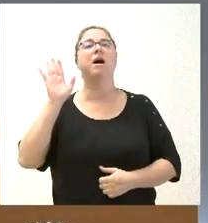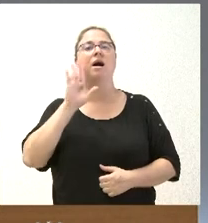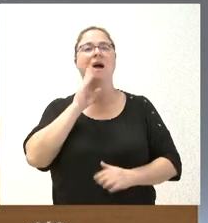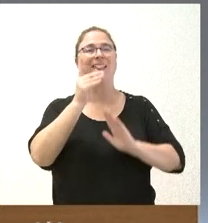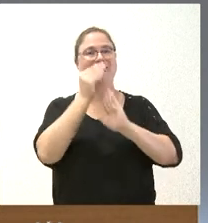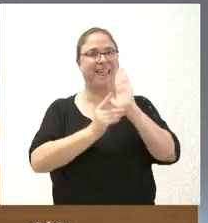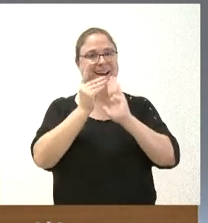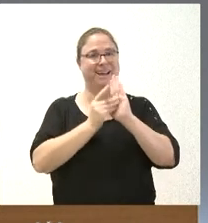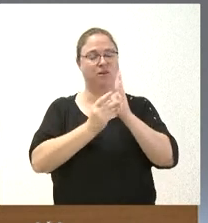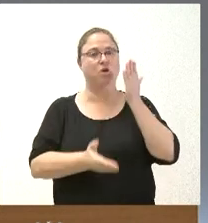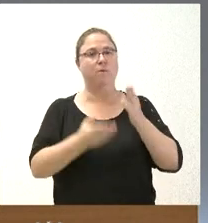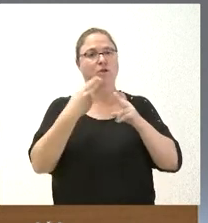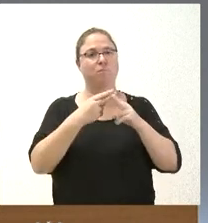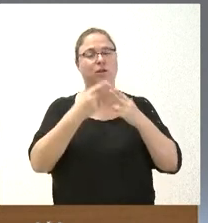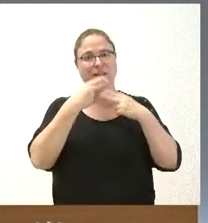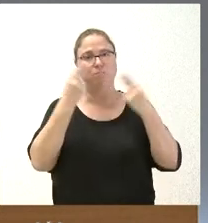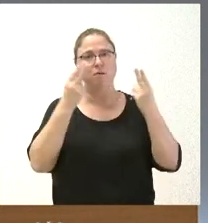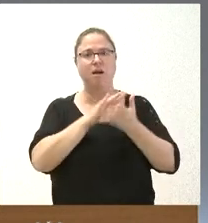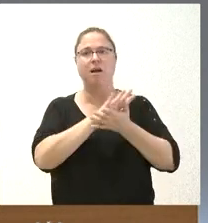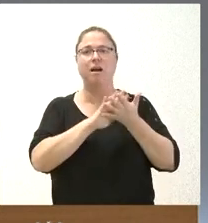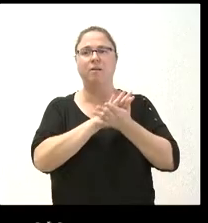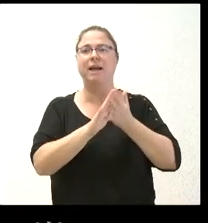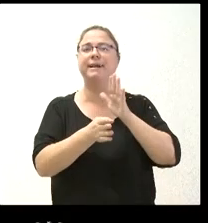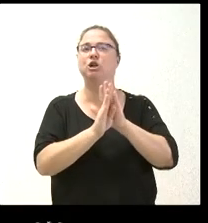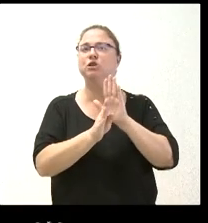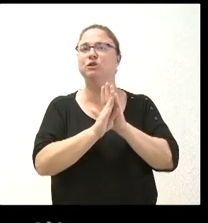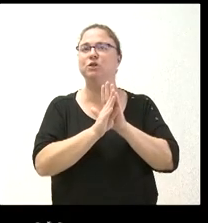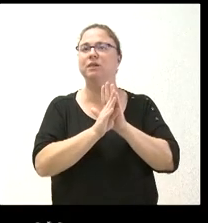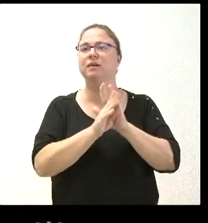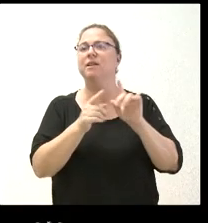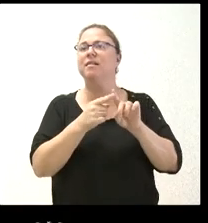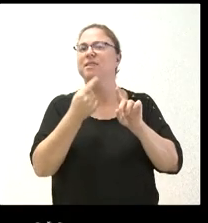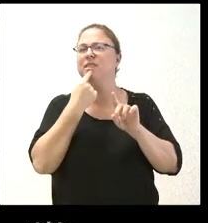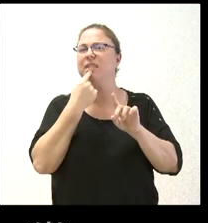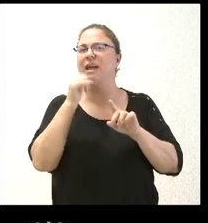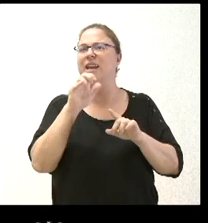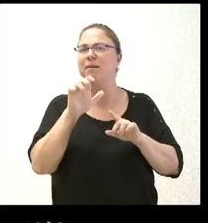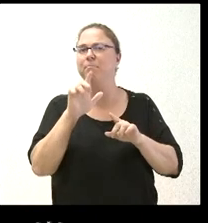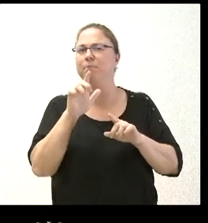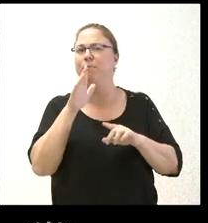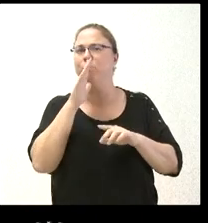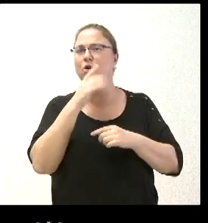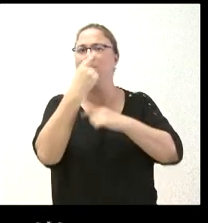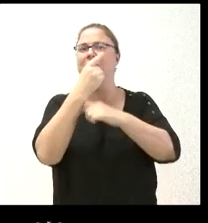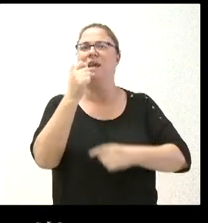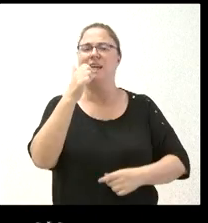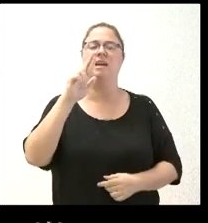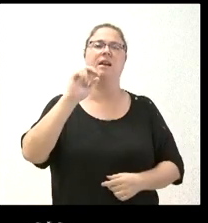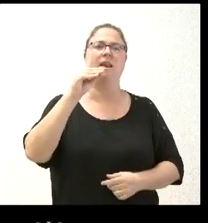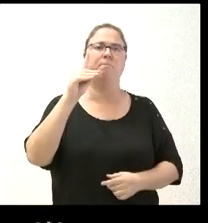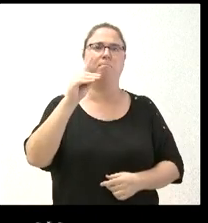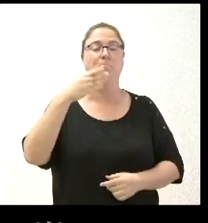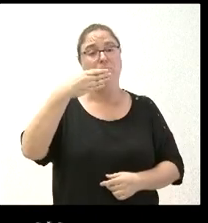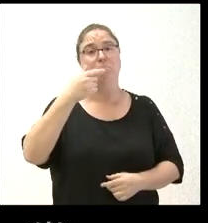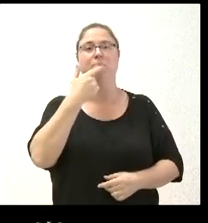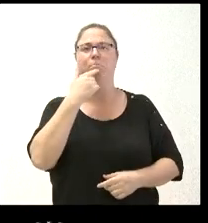evaluación de las políticas públicas, ha hablado de que siguen lo que marca la AIREF. No sé si esto es porque lo manda la AIREF o hay una normativa nacional